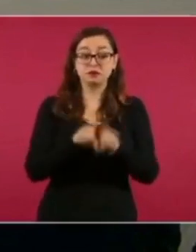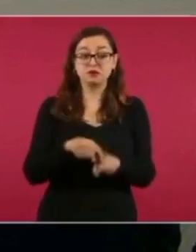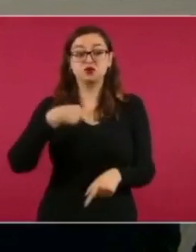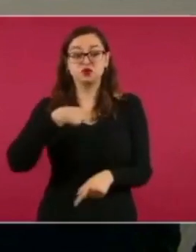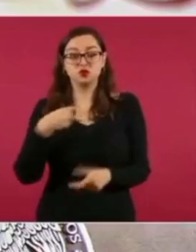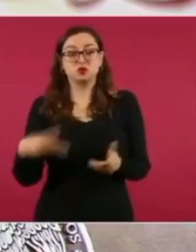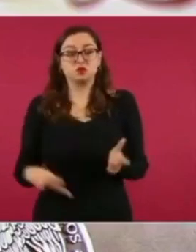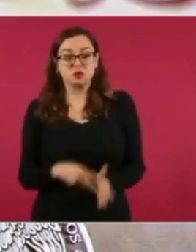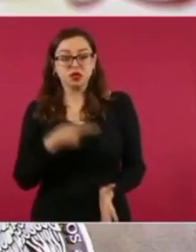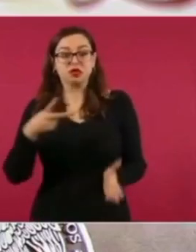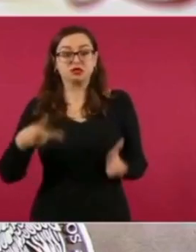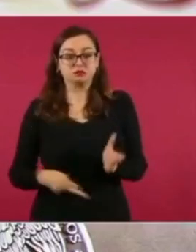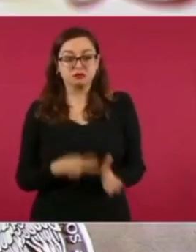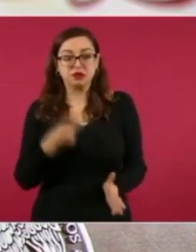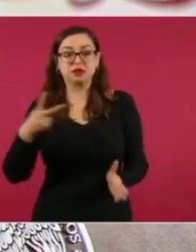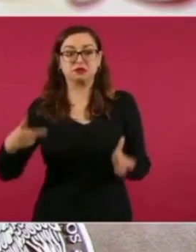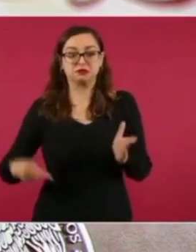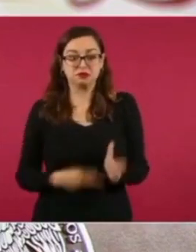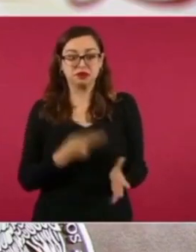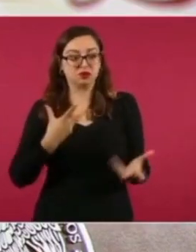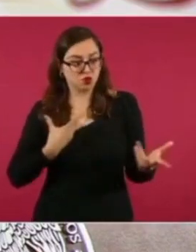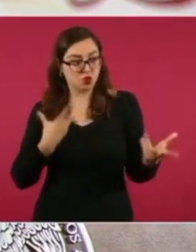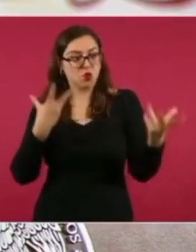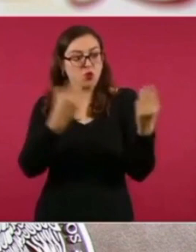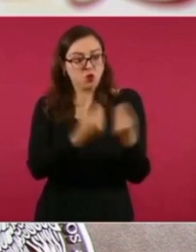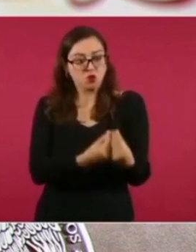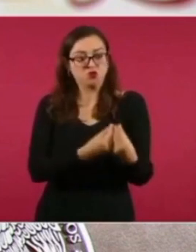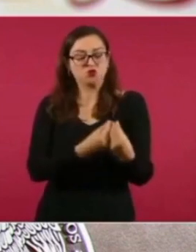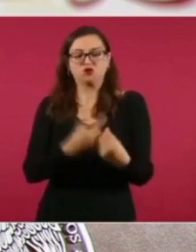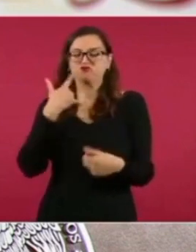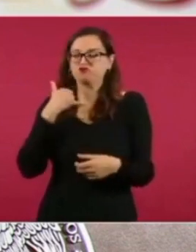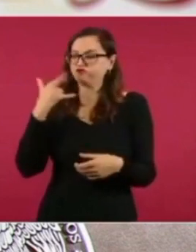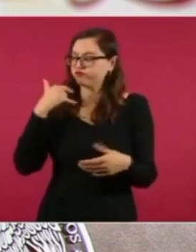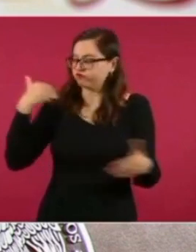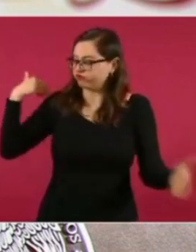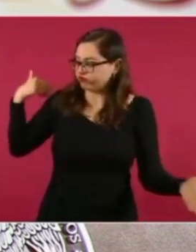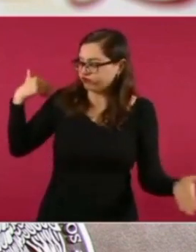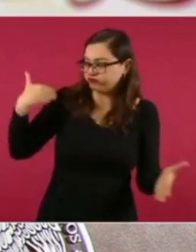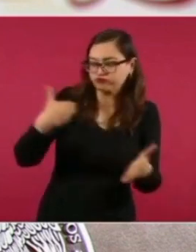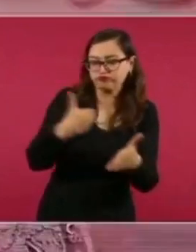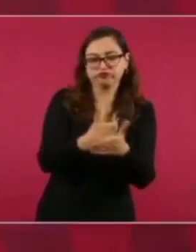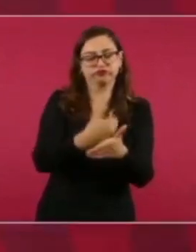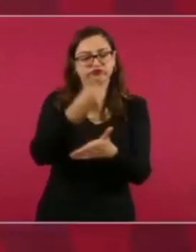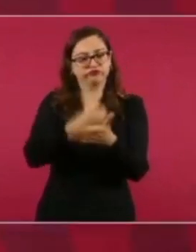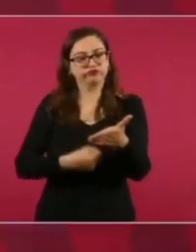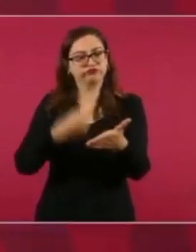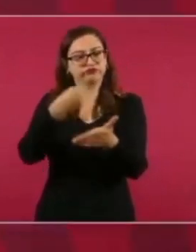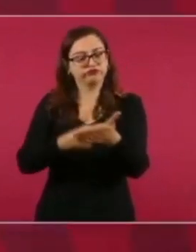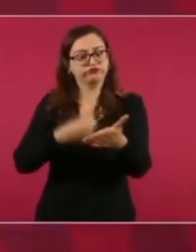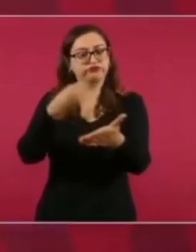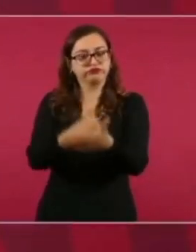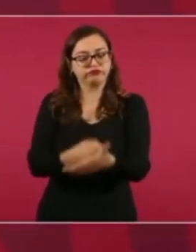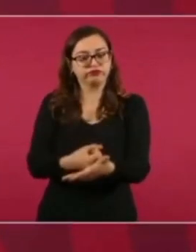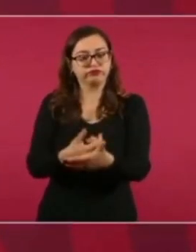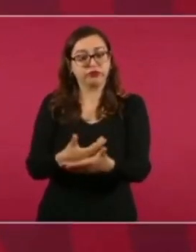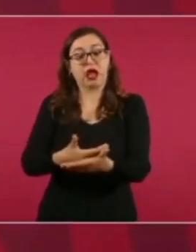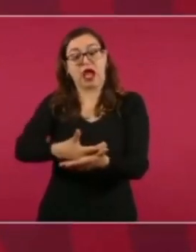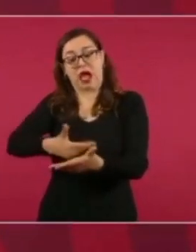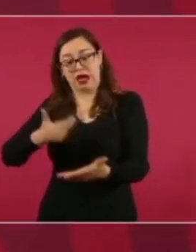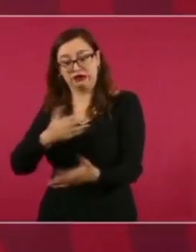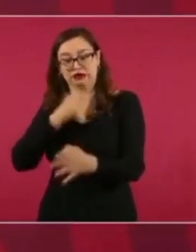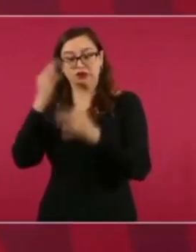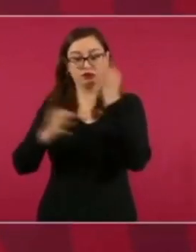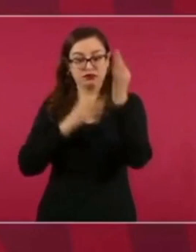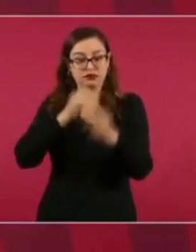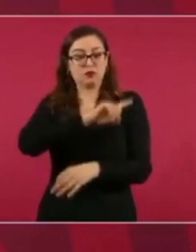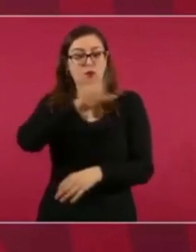tocó jugar al lado del liderazgo tuyo desde la campaña y ahora como presidente de este hermoso país. No obstante,